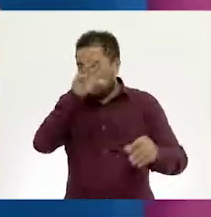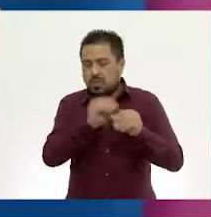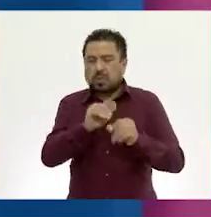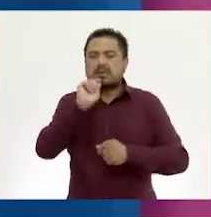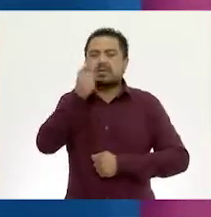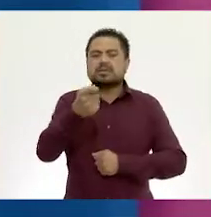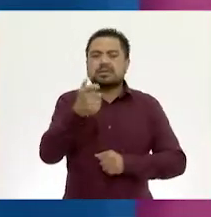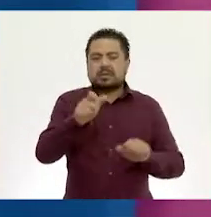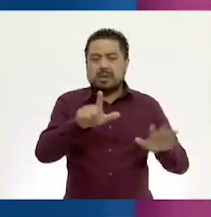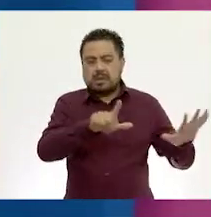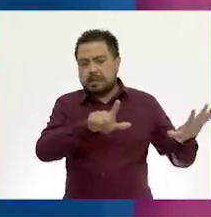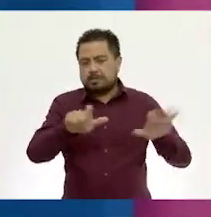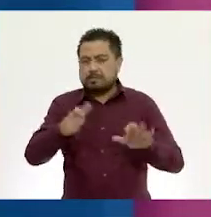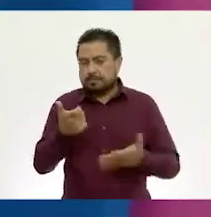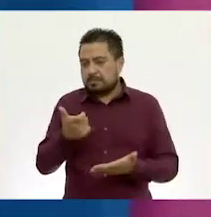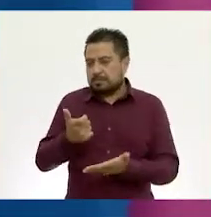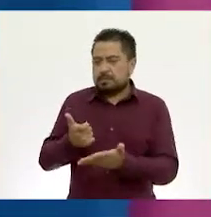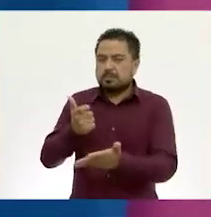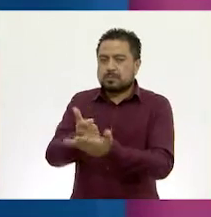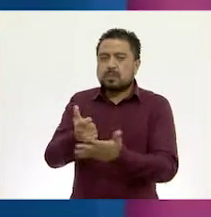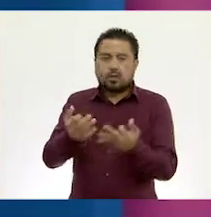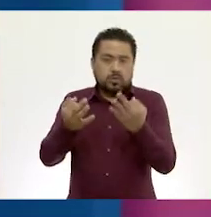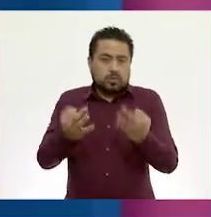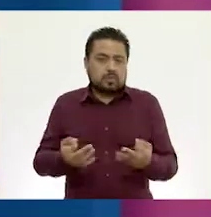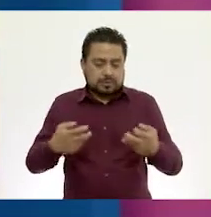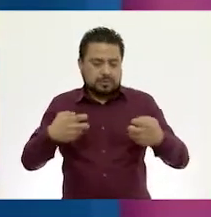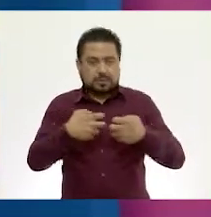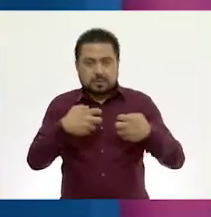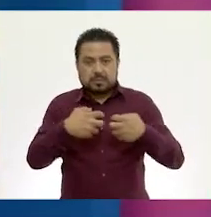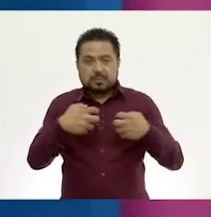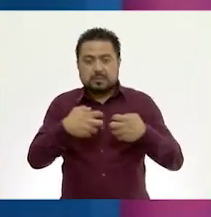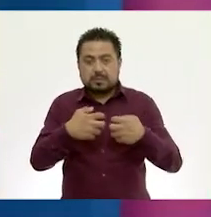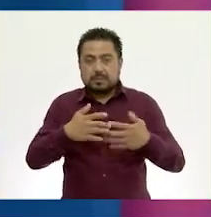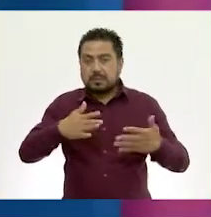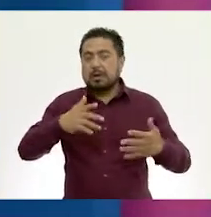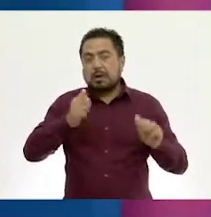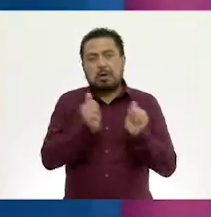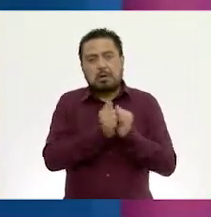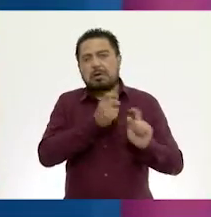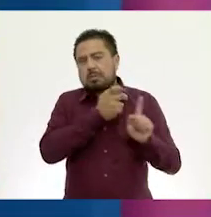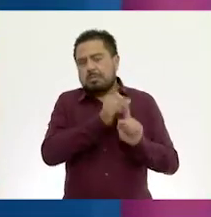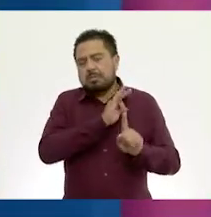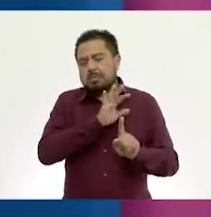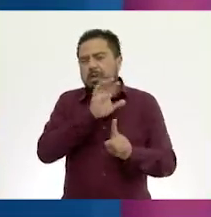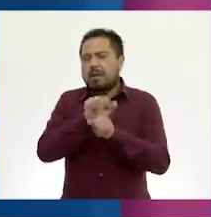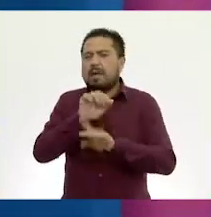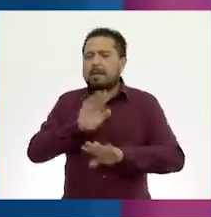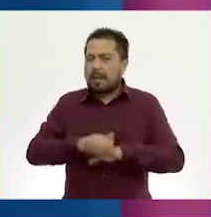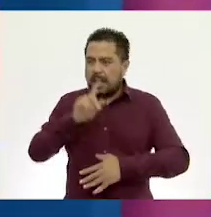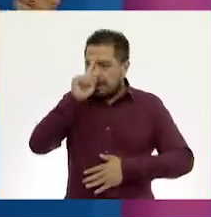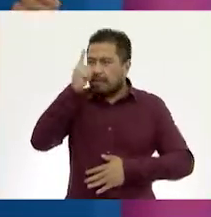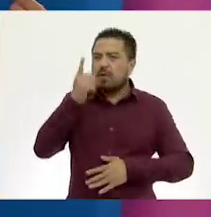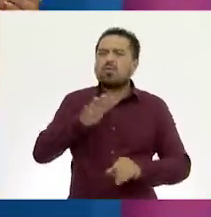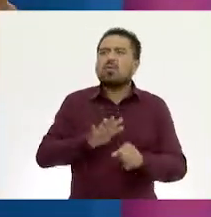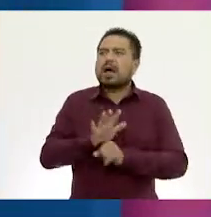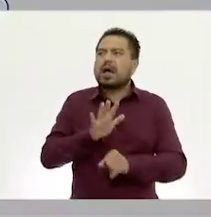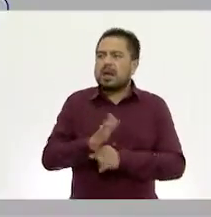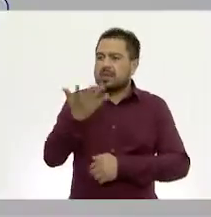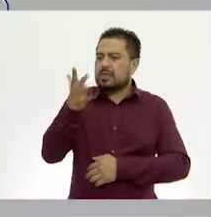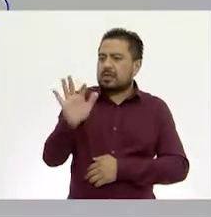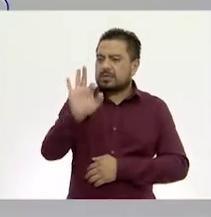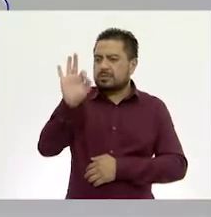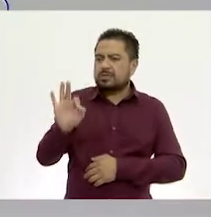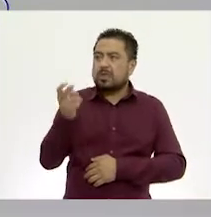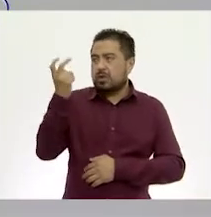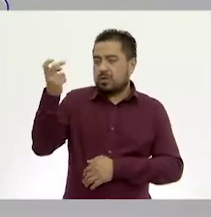son los 700 pesos del precio original de los tenis. Y con eso podemos calcular fácilmente cuál es el 10% de